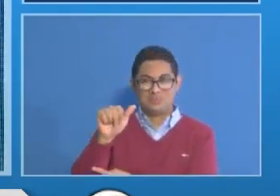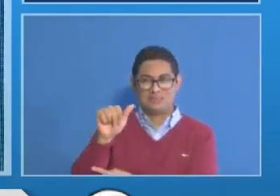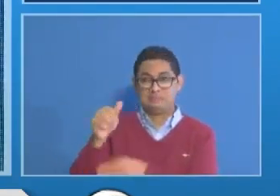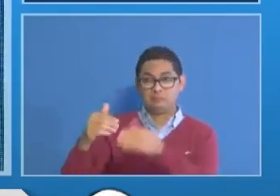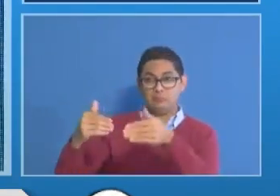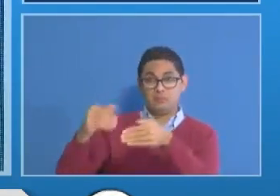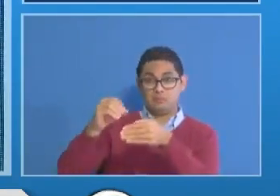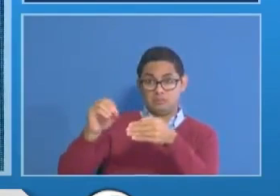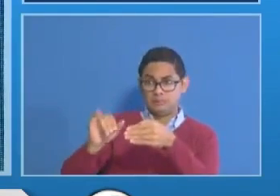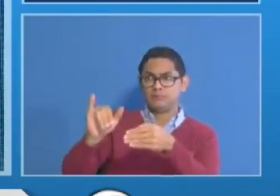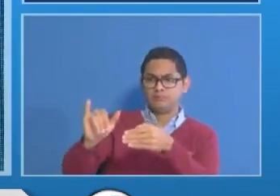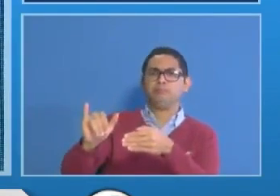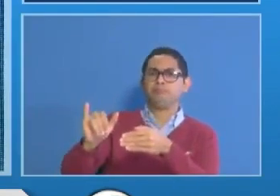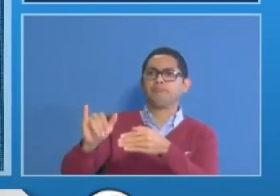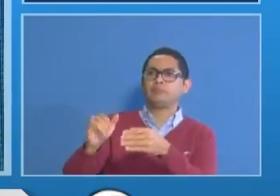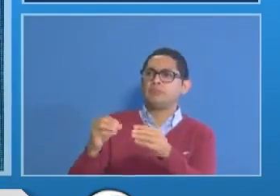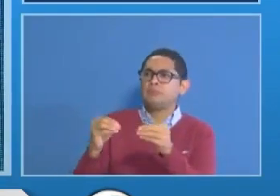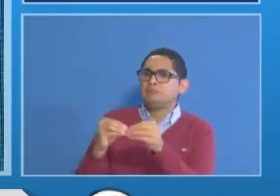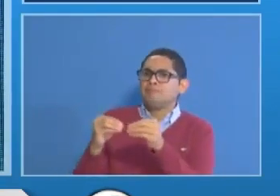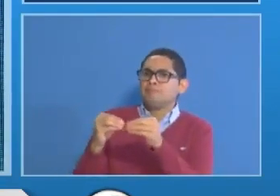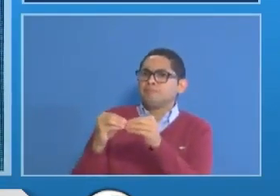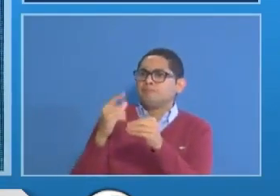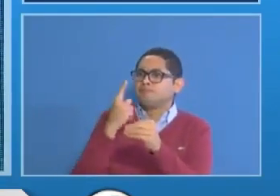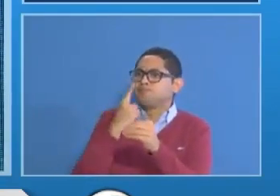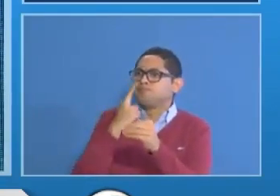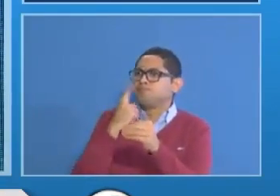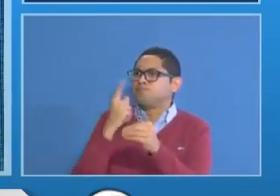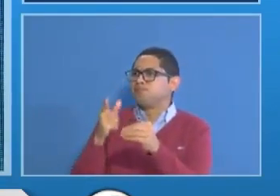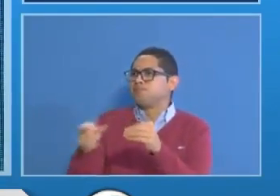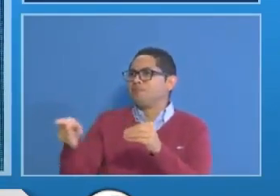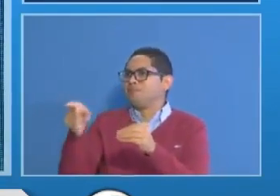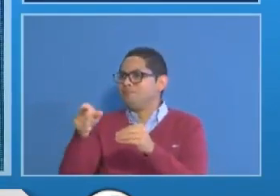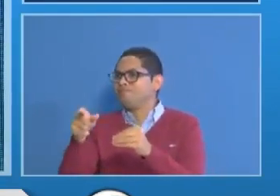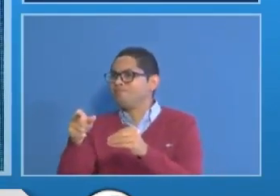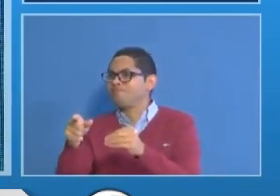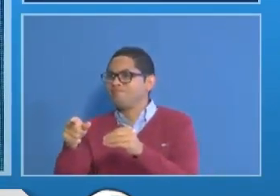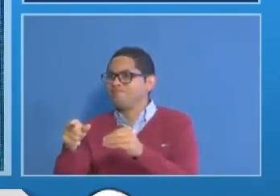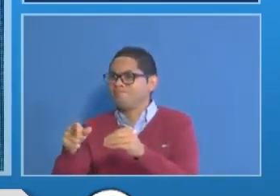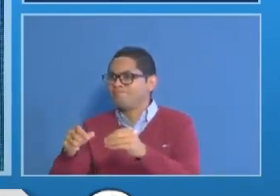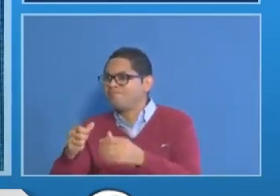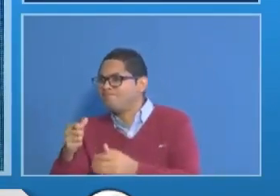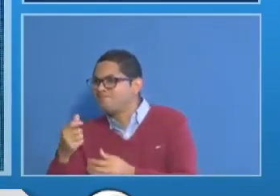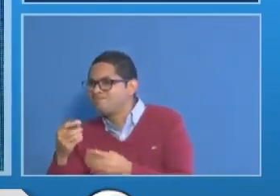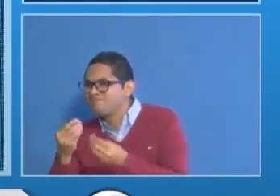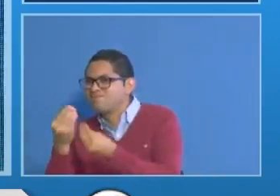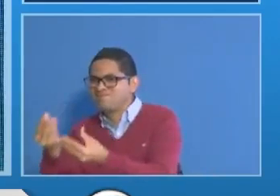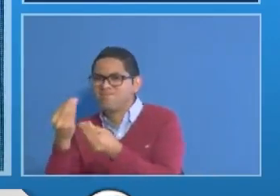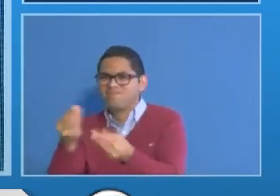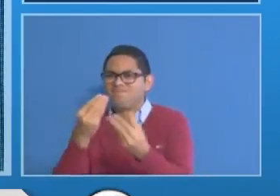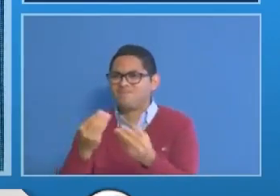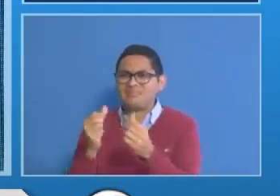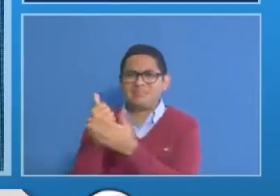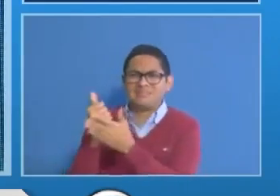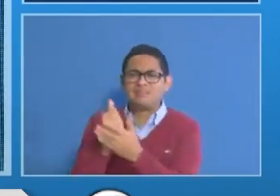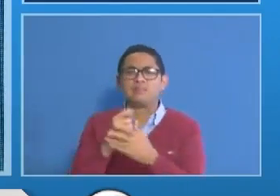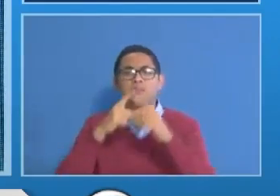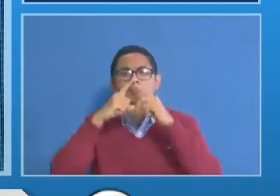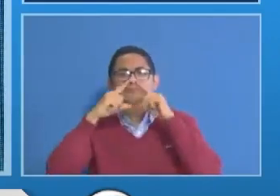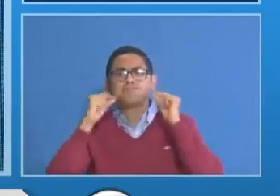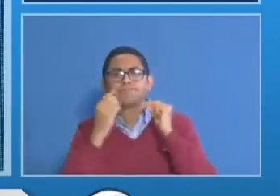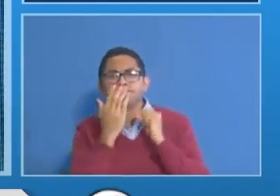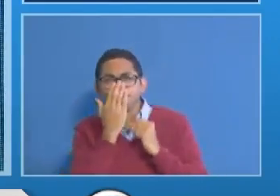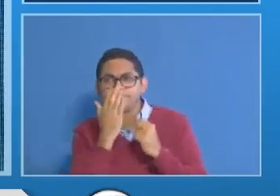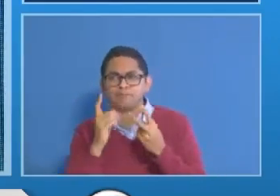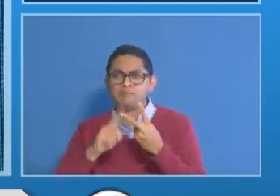Oeste un incremento notable en las actividades para la entrega de mascarillas, gel alcolado y